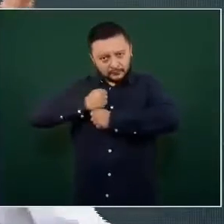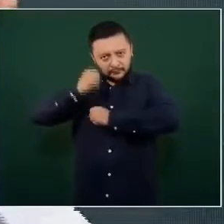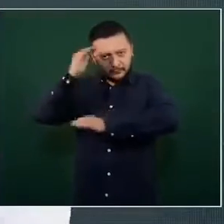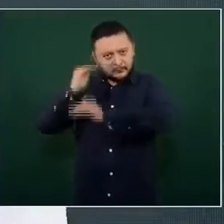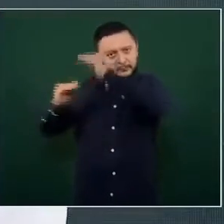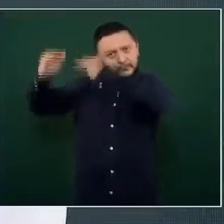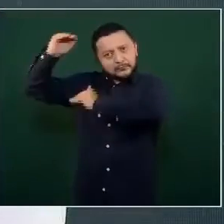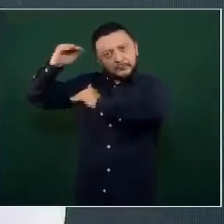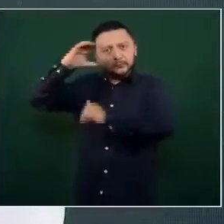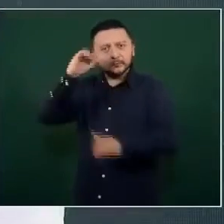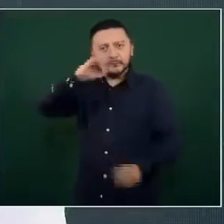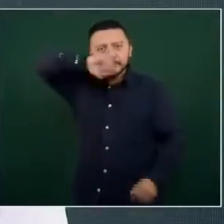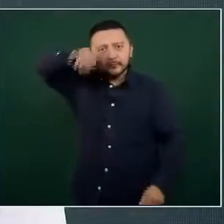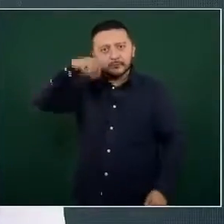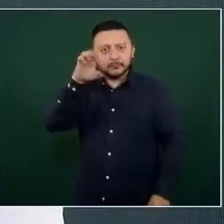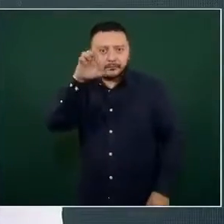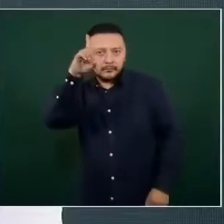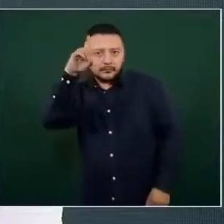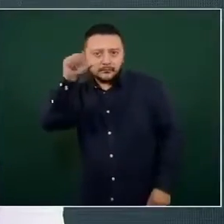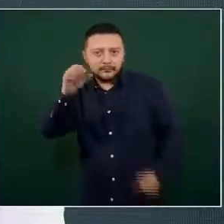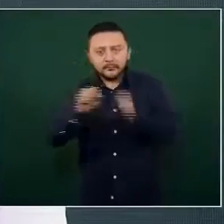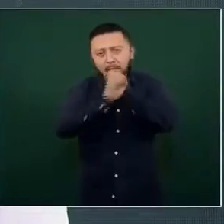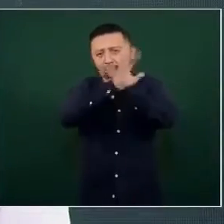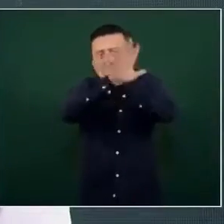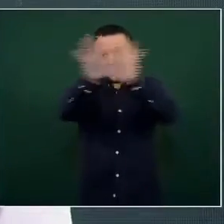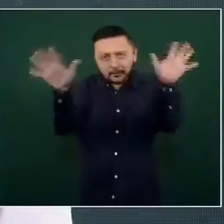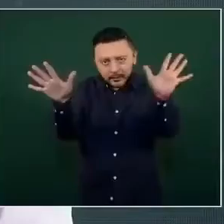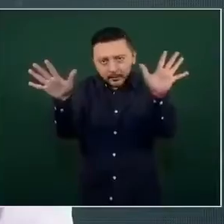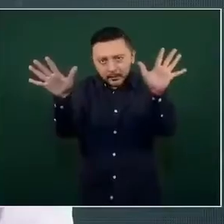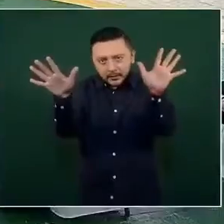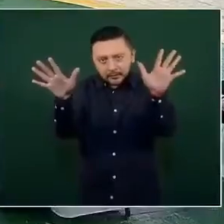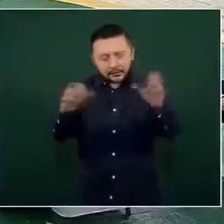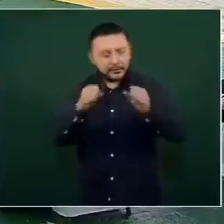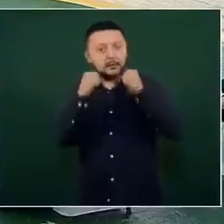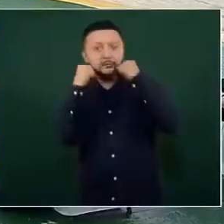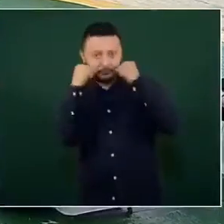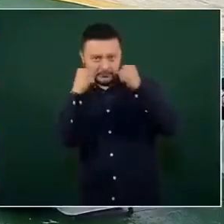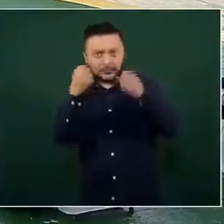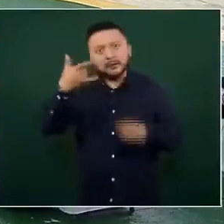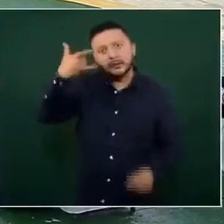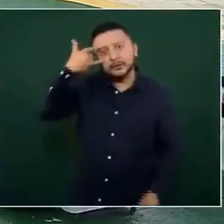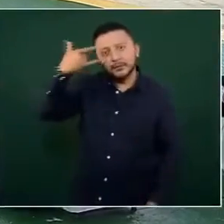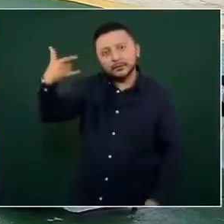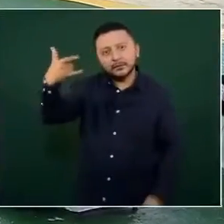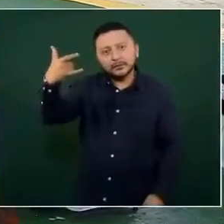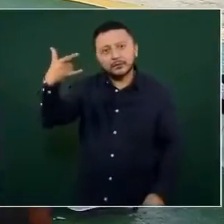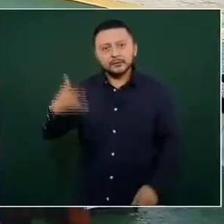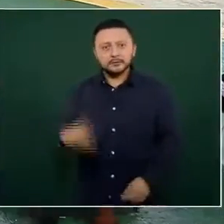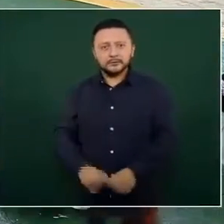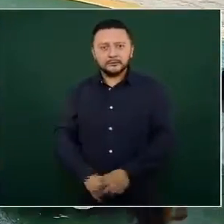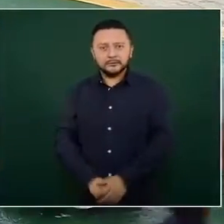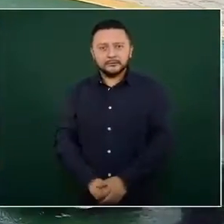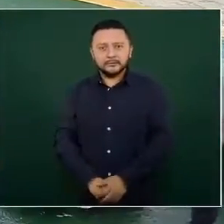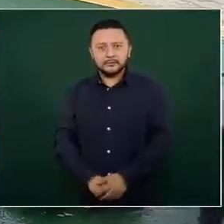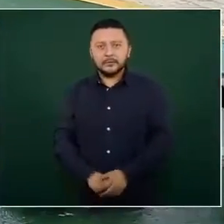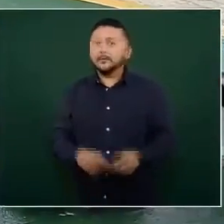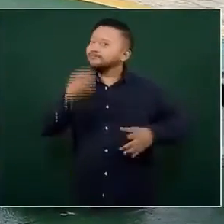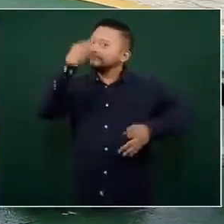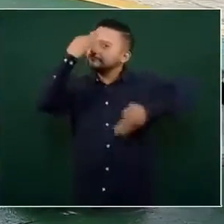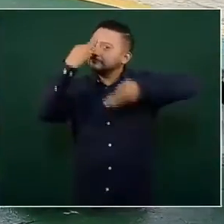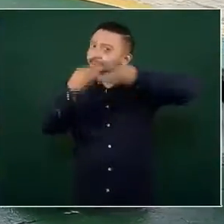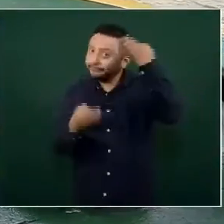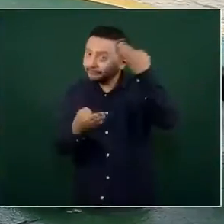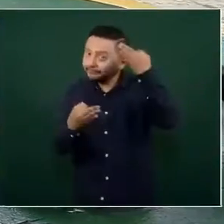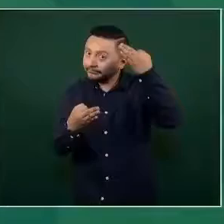informar sobre la incidencia delictiva en Campeche. Cerramos